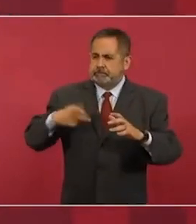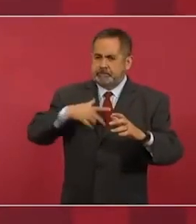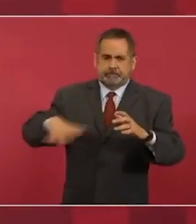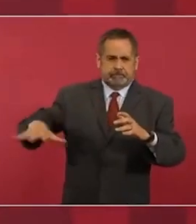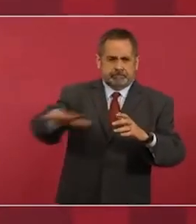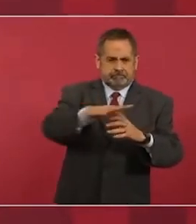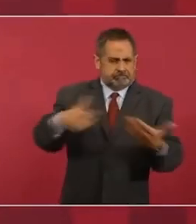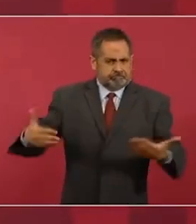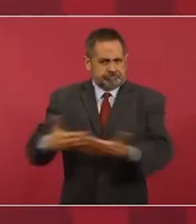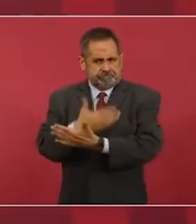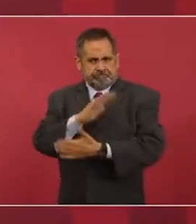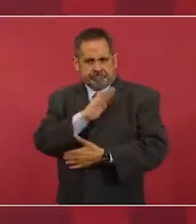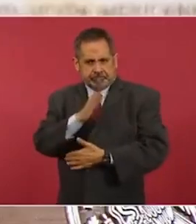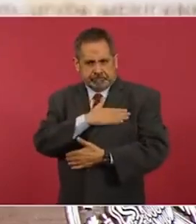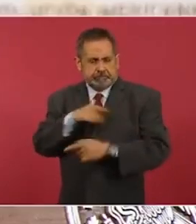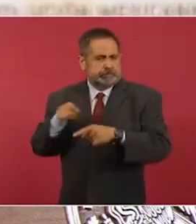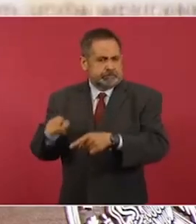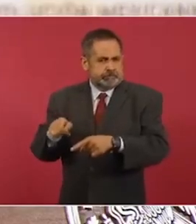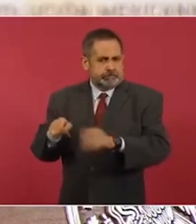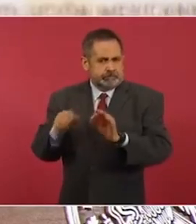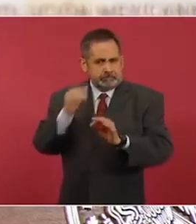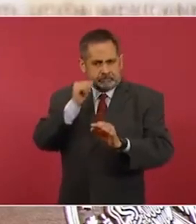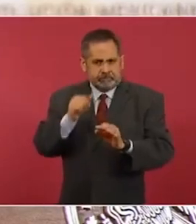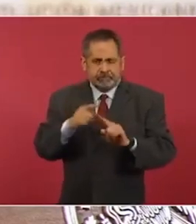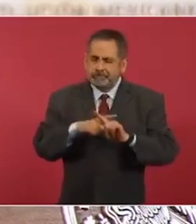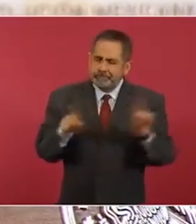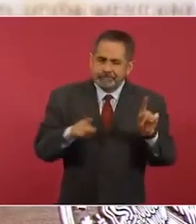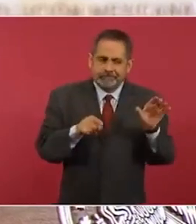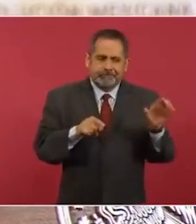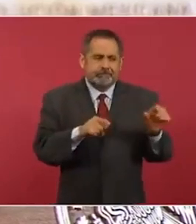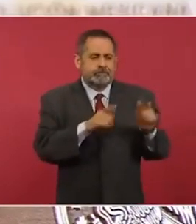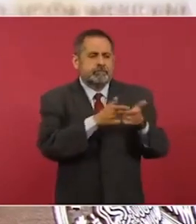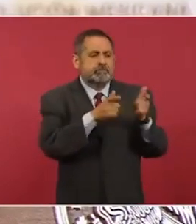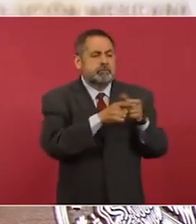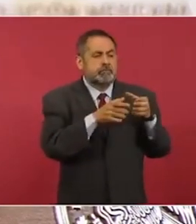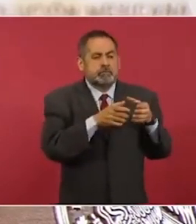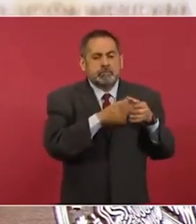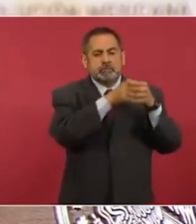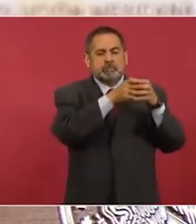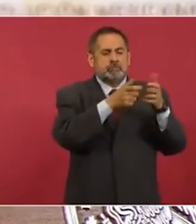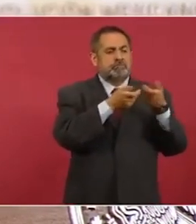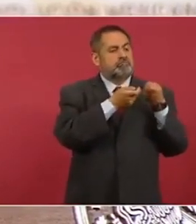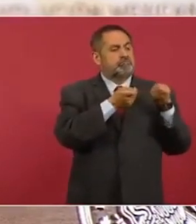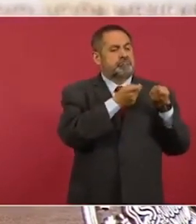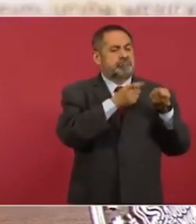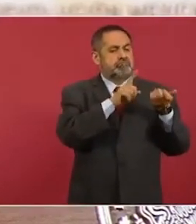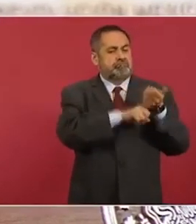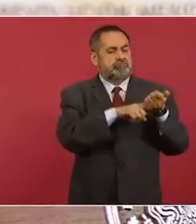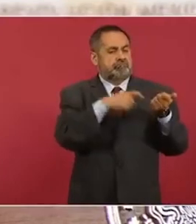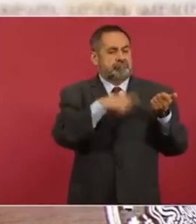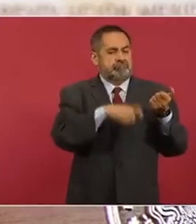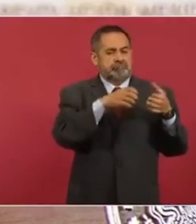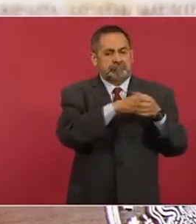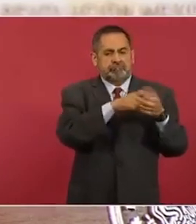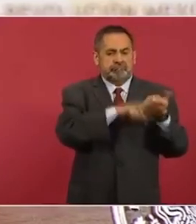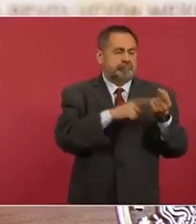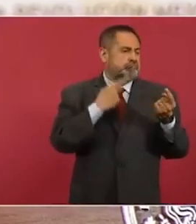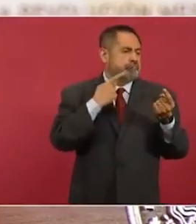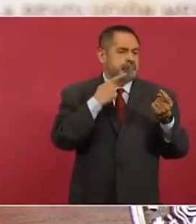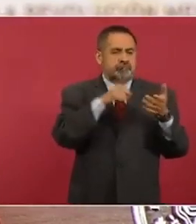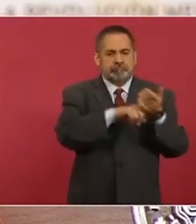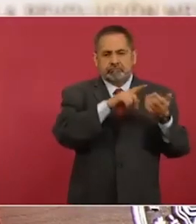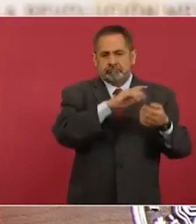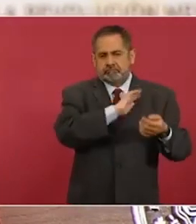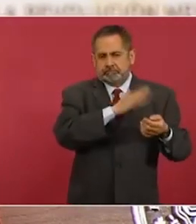español con las élites del poder económico y del poder político